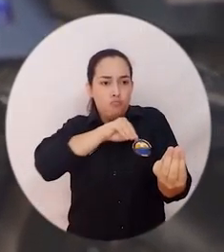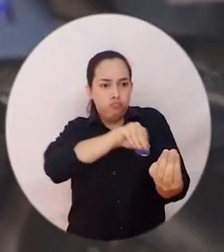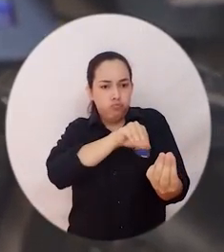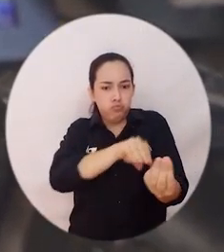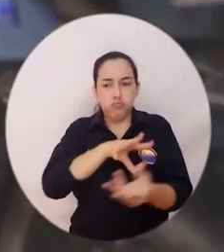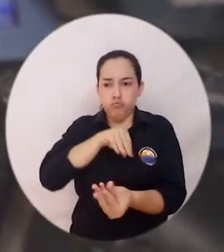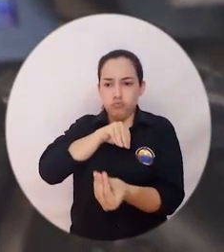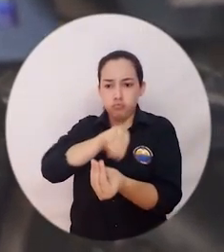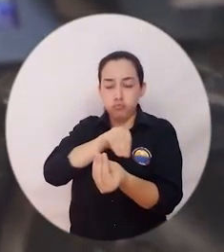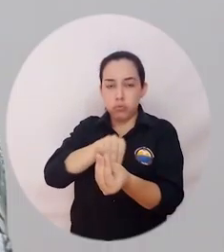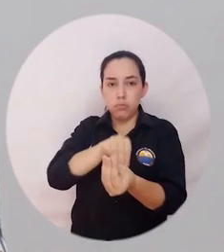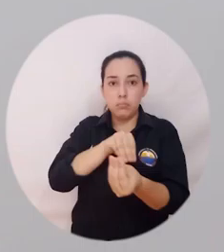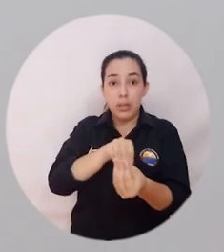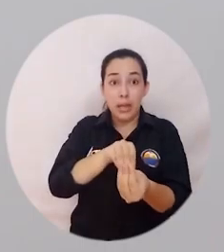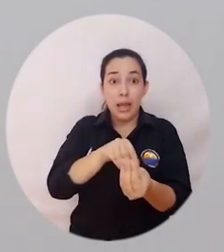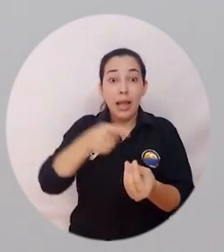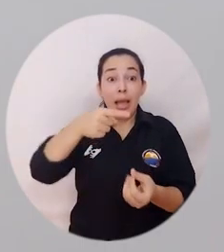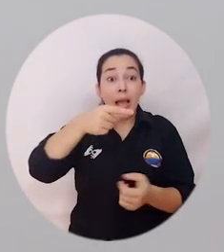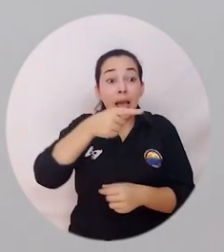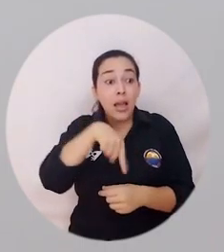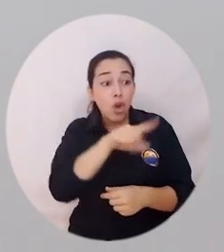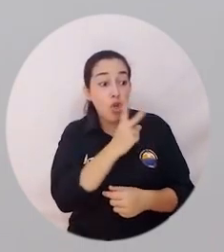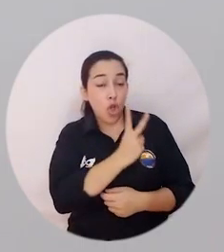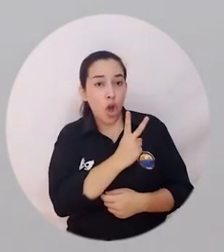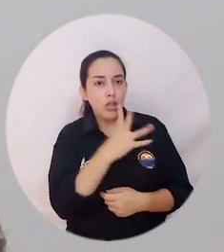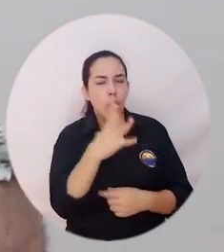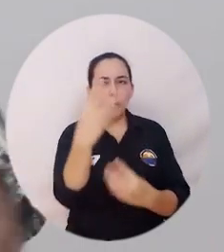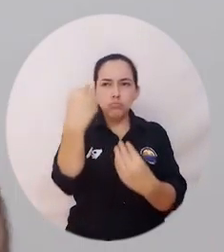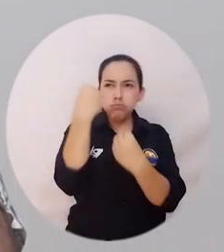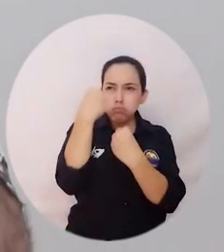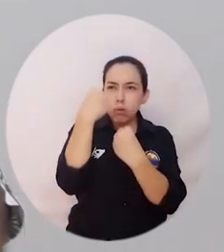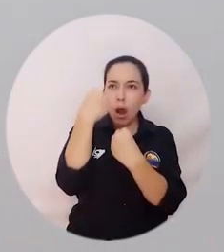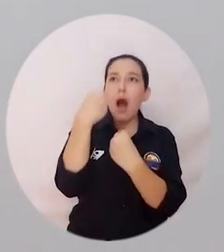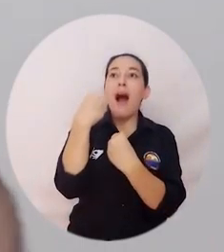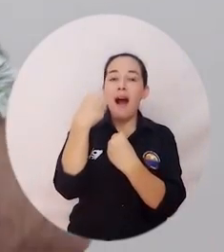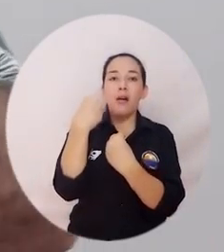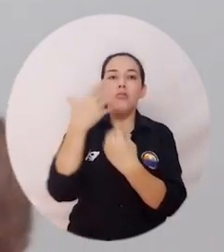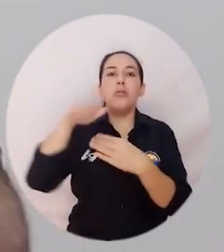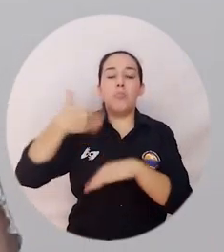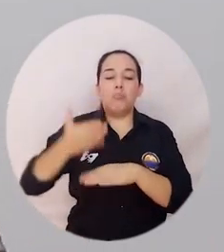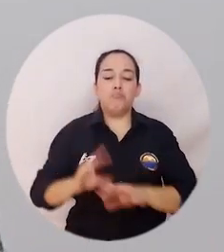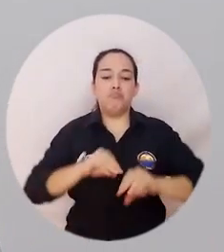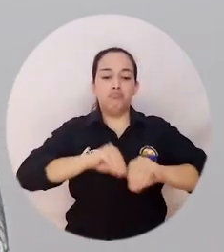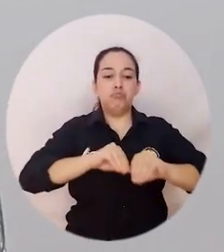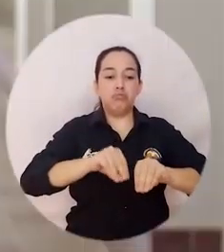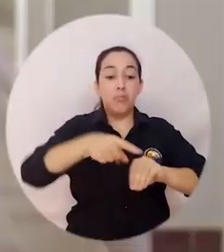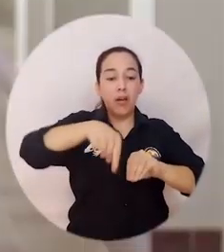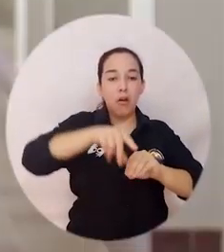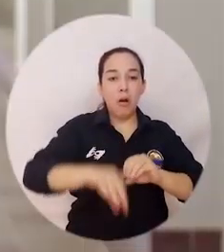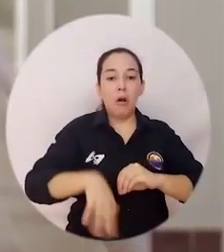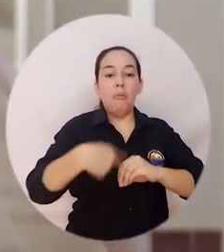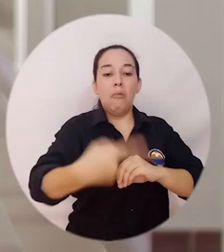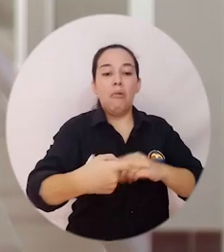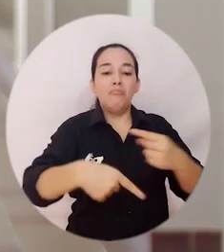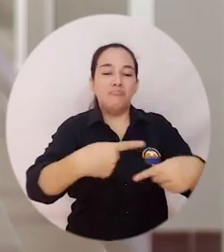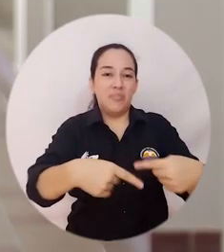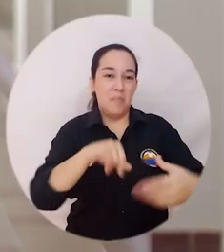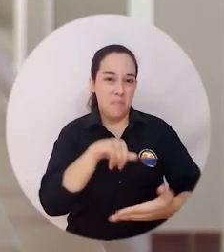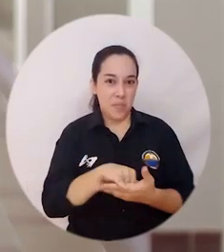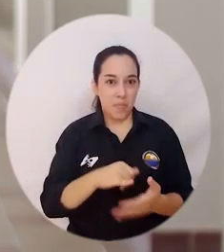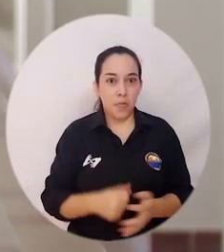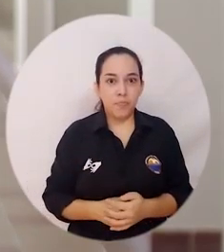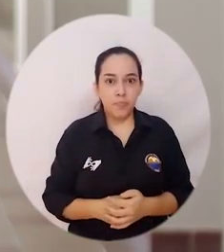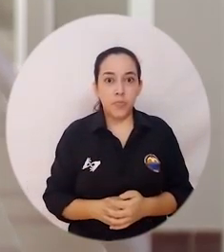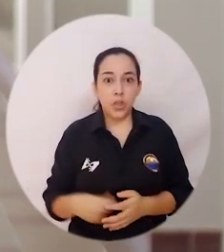con el compromiso de que ellos a su vez, una vez estén instruidos, pues formen a los demás y así sucesivamente. Desde nuestra posesión